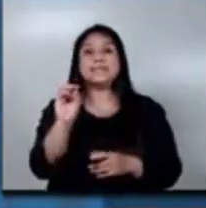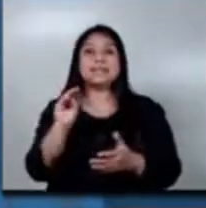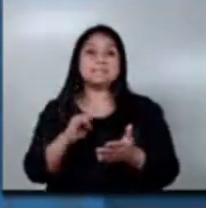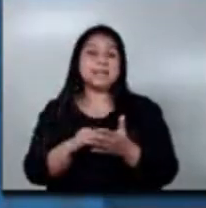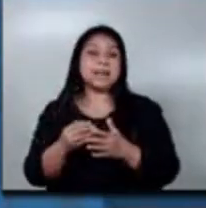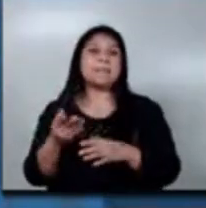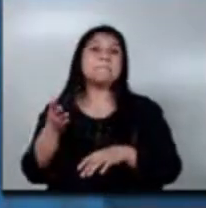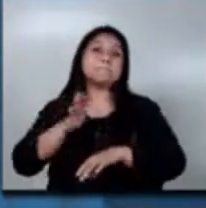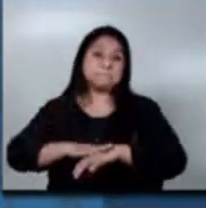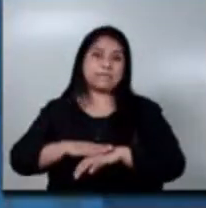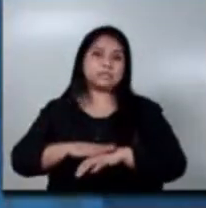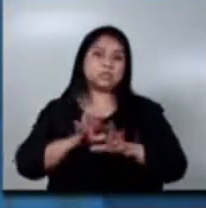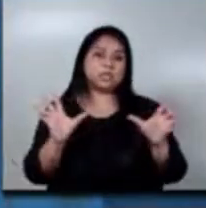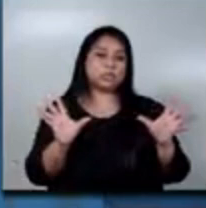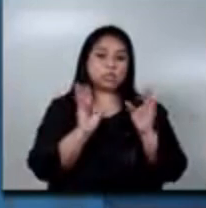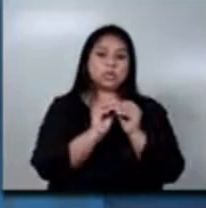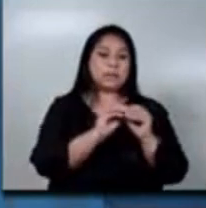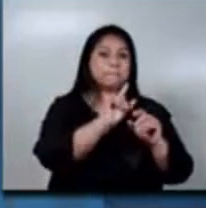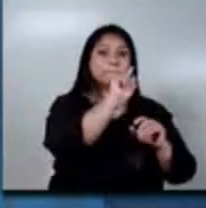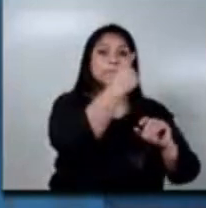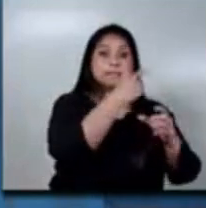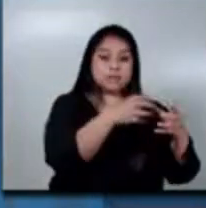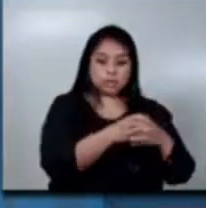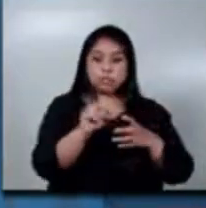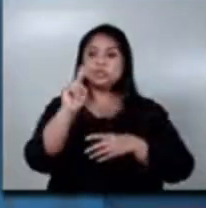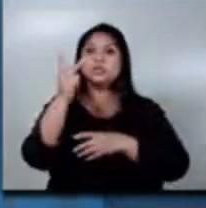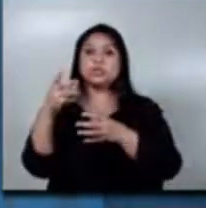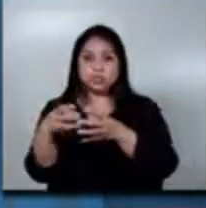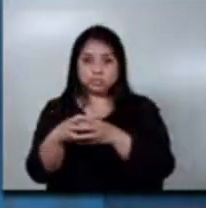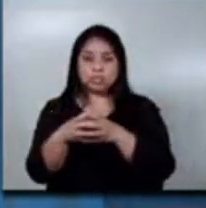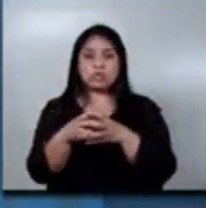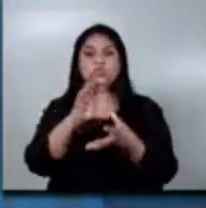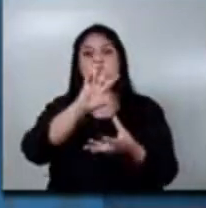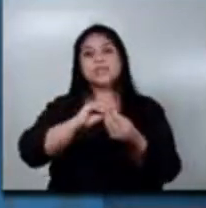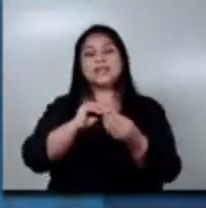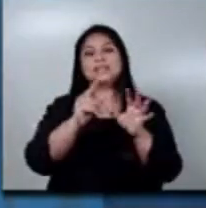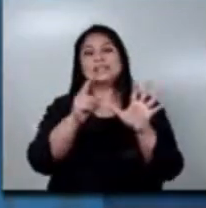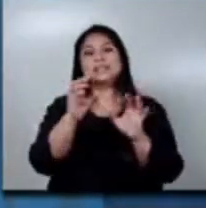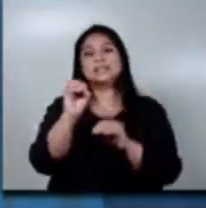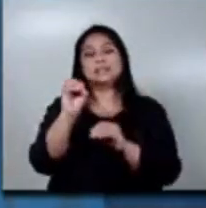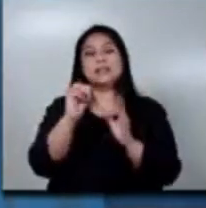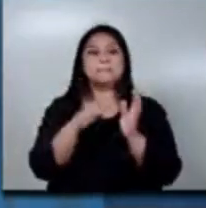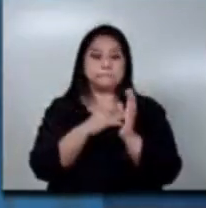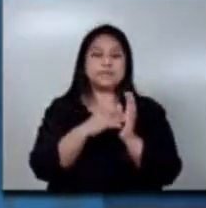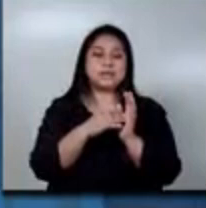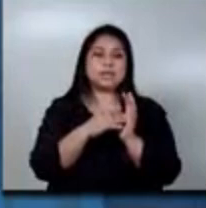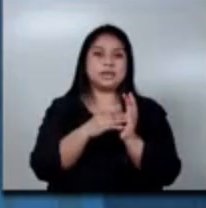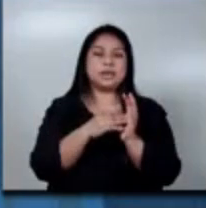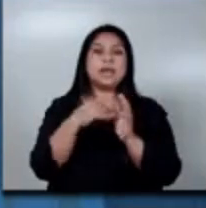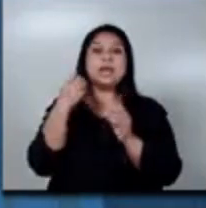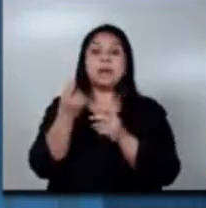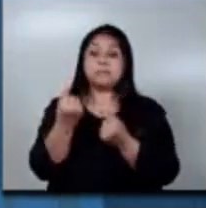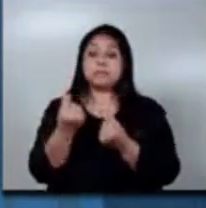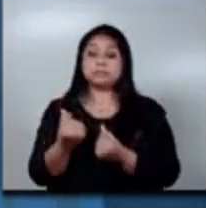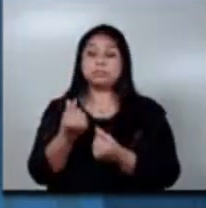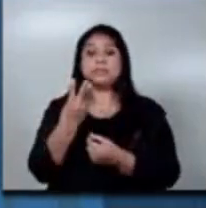llegar a sesenta mil agricultores e incrementar el presupuesto del ministerio para este proyecto a treinta millones de quetzales.